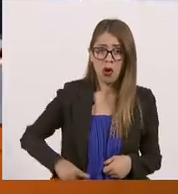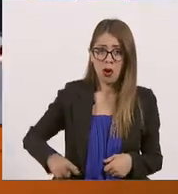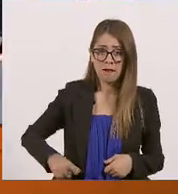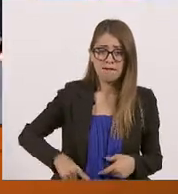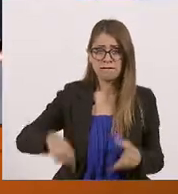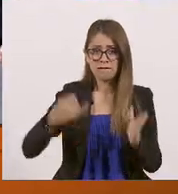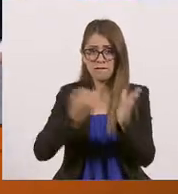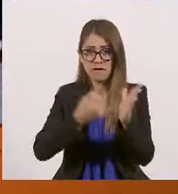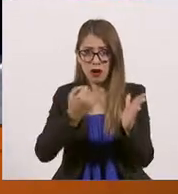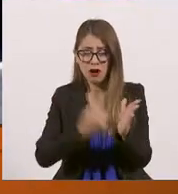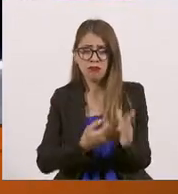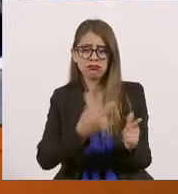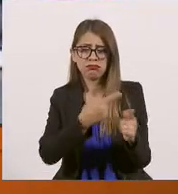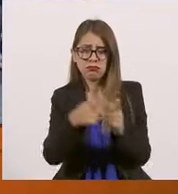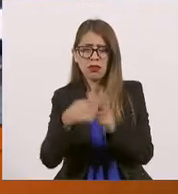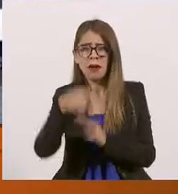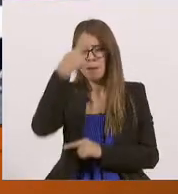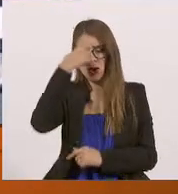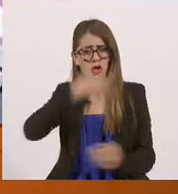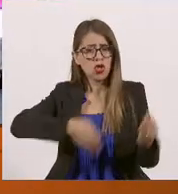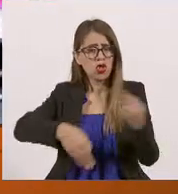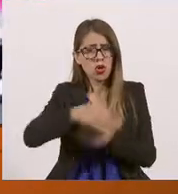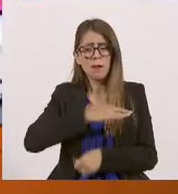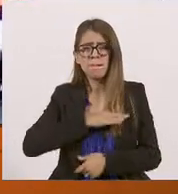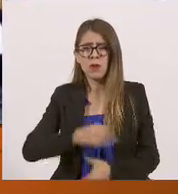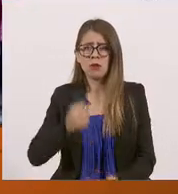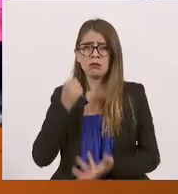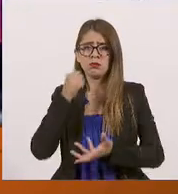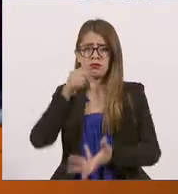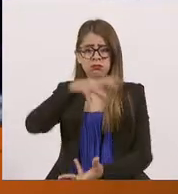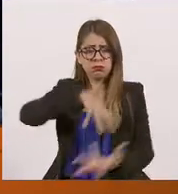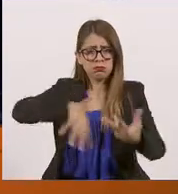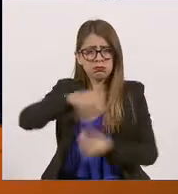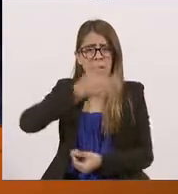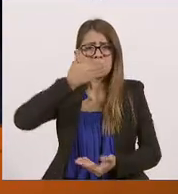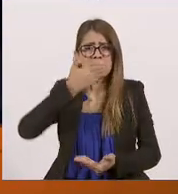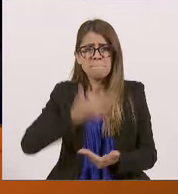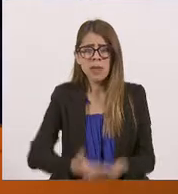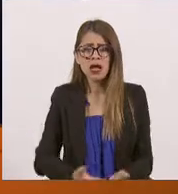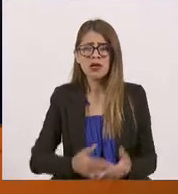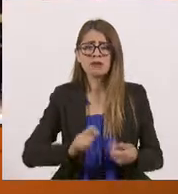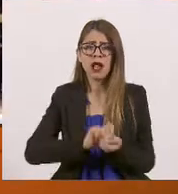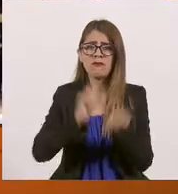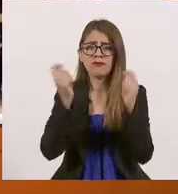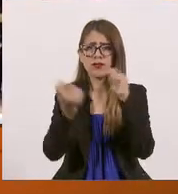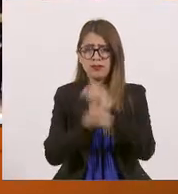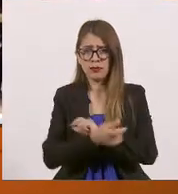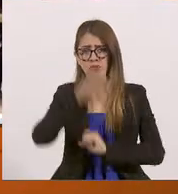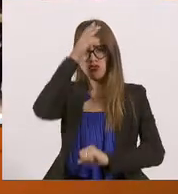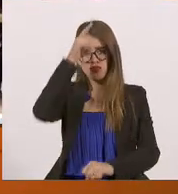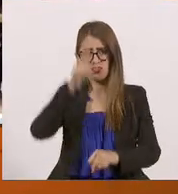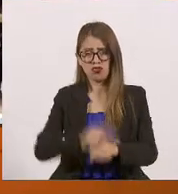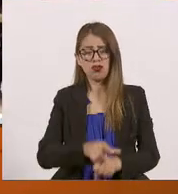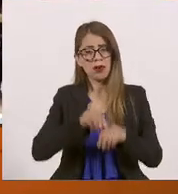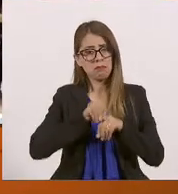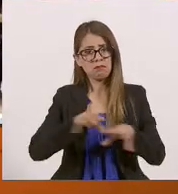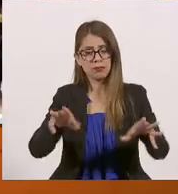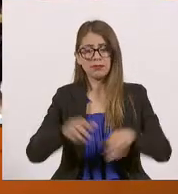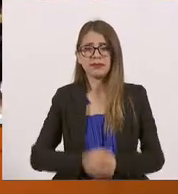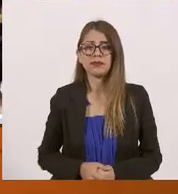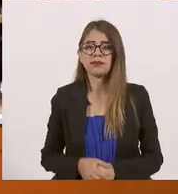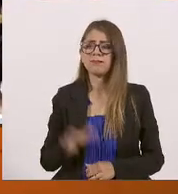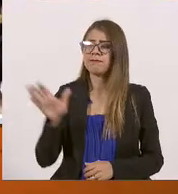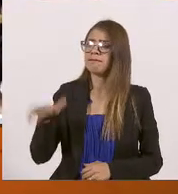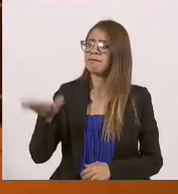que todo pueda estar en inversión cultural y en transversalización de la cultura hacia el resto de las áreas del gabinete. Y por ejemplo, secretaria,